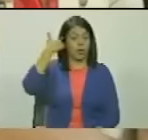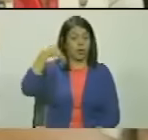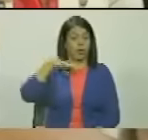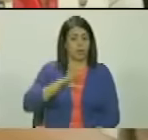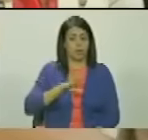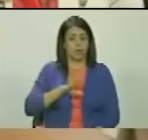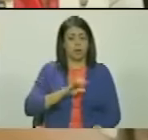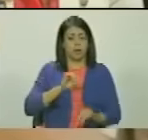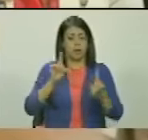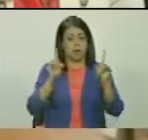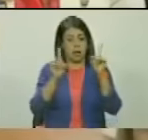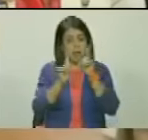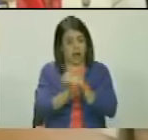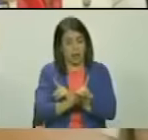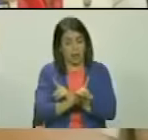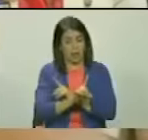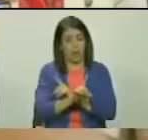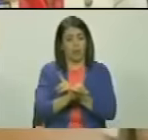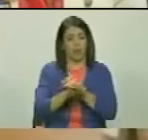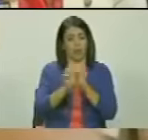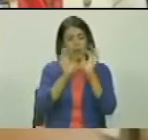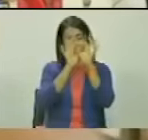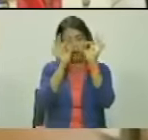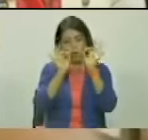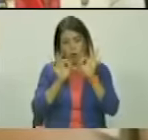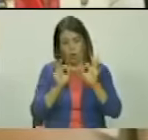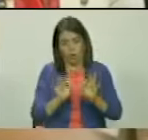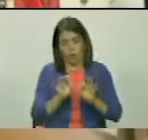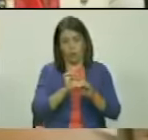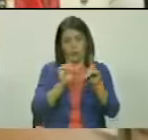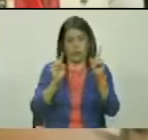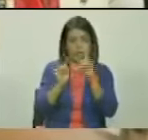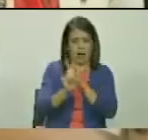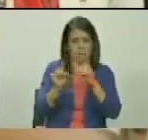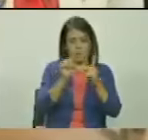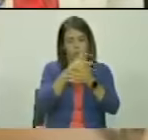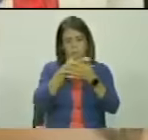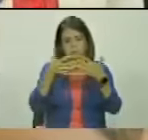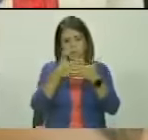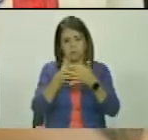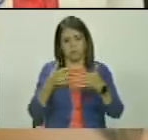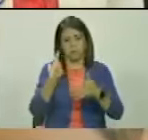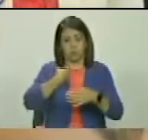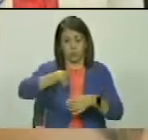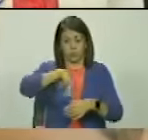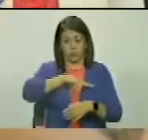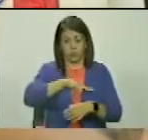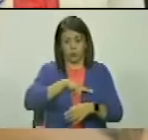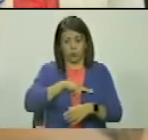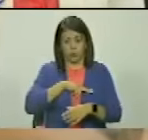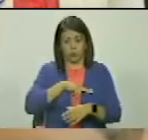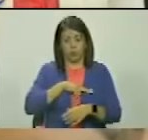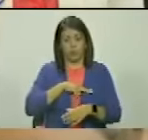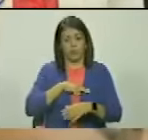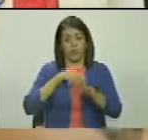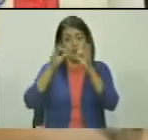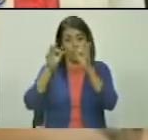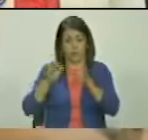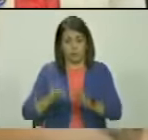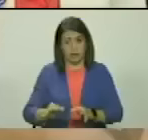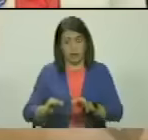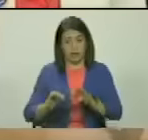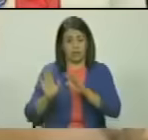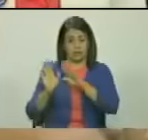suprimiendo el artículo o dándole quizás otra otra redacción pero nosotros no somos nosotros los que lo declaramos